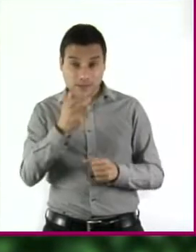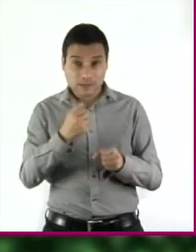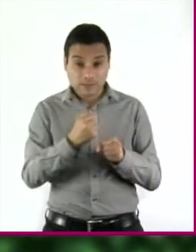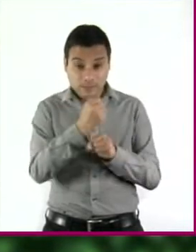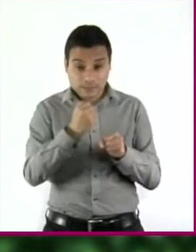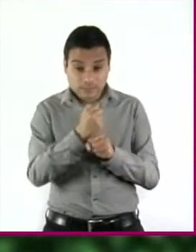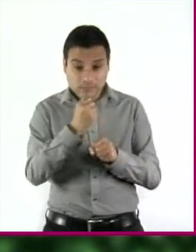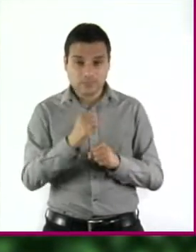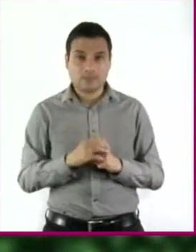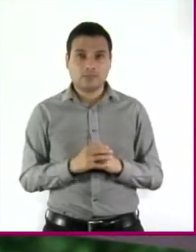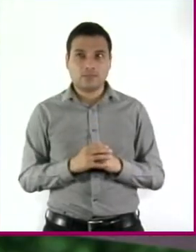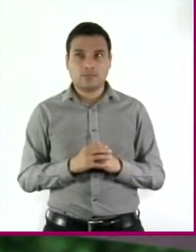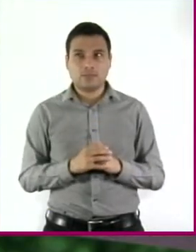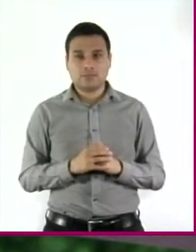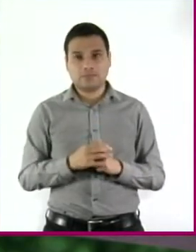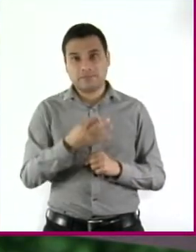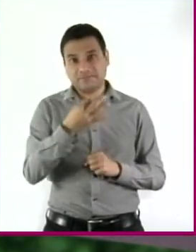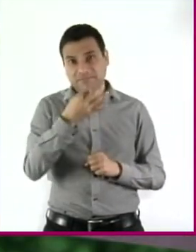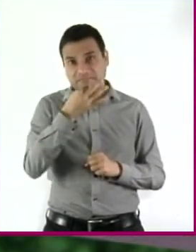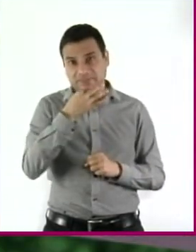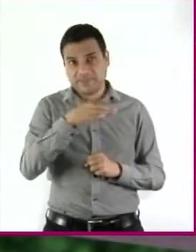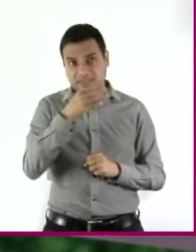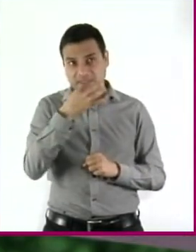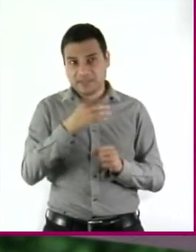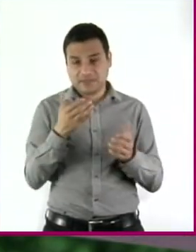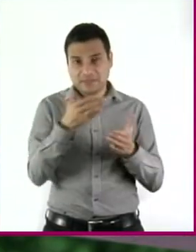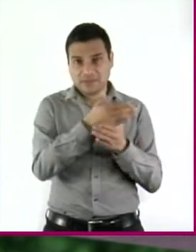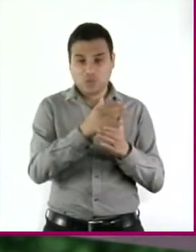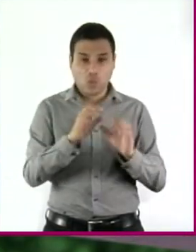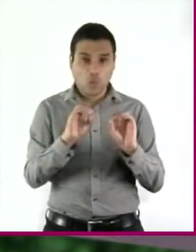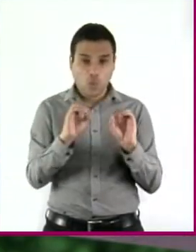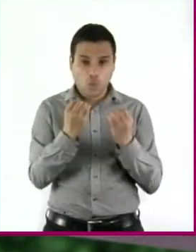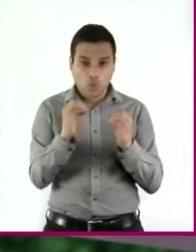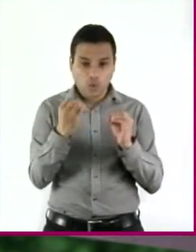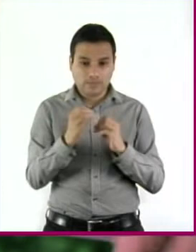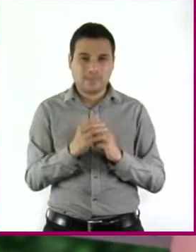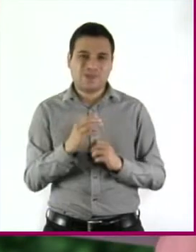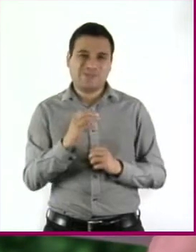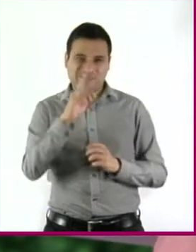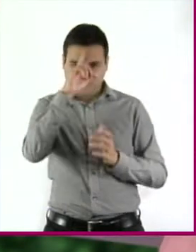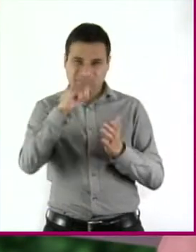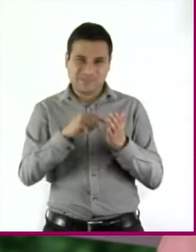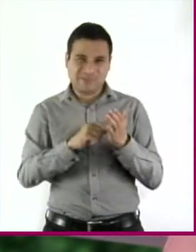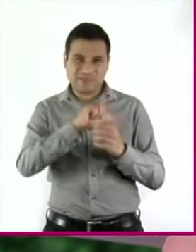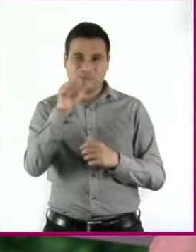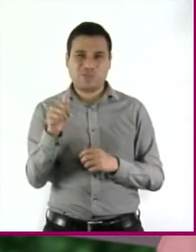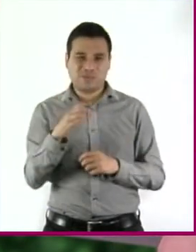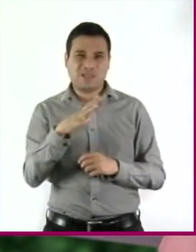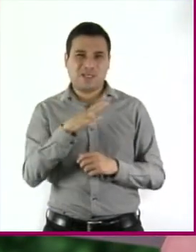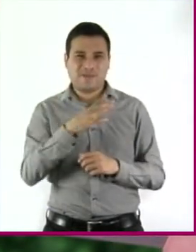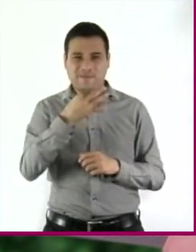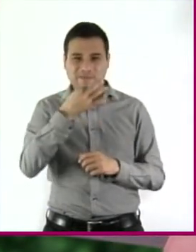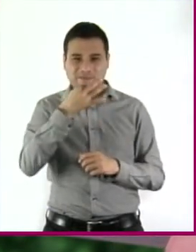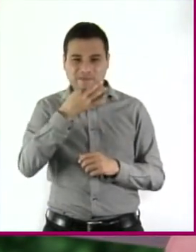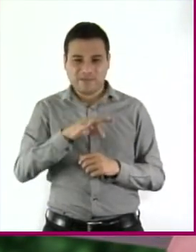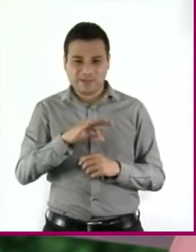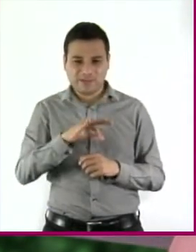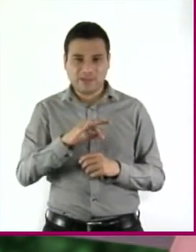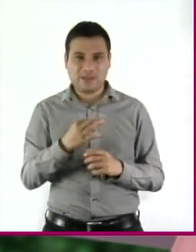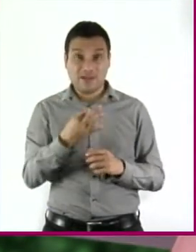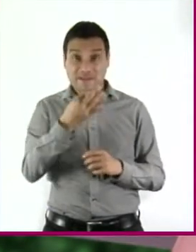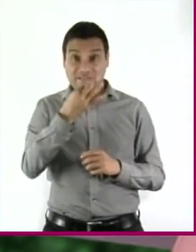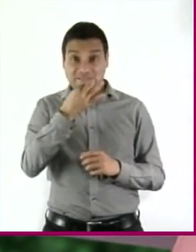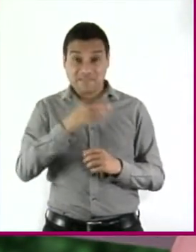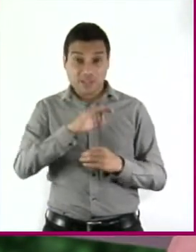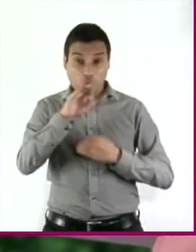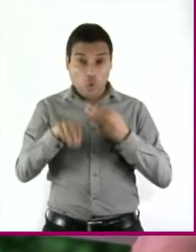Pues te vas a perder la fiesta. Pues sí, pero habrá más fiestas. No es que me esté prohibiendo ir a todas las